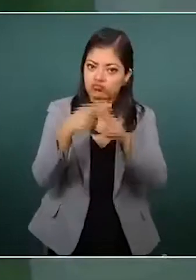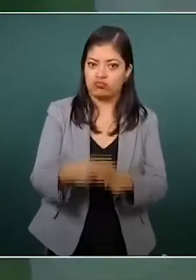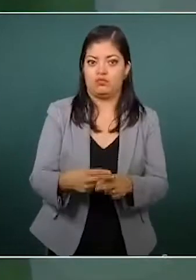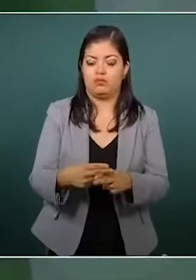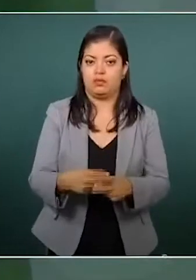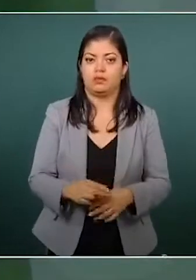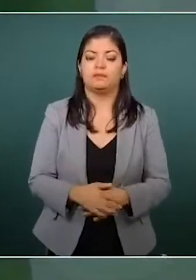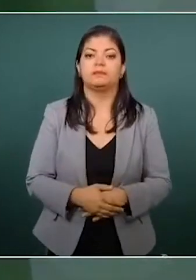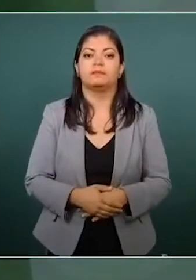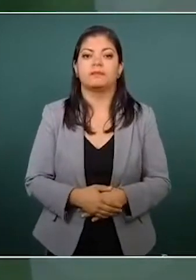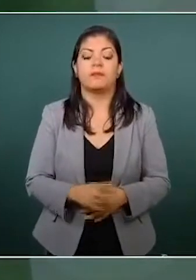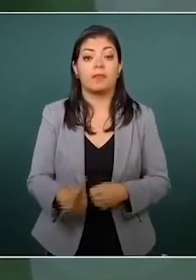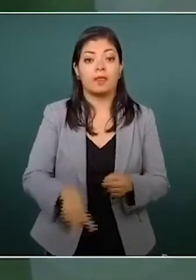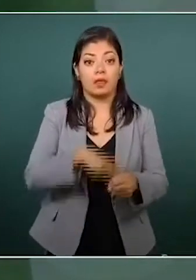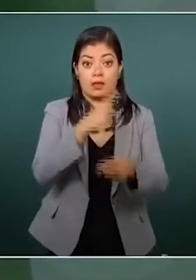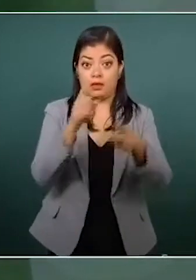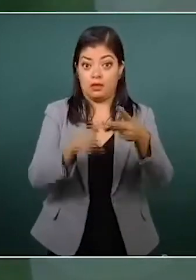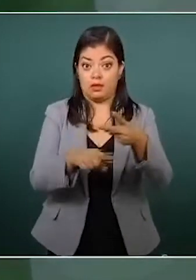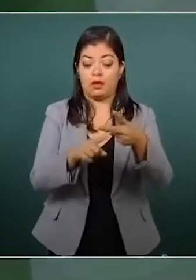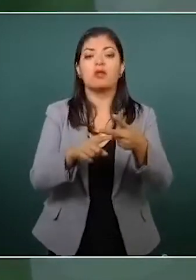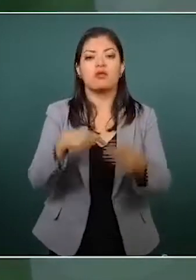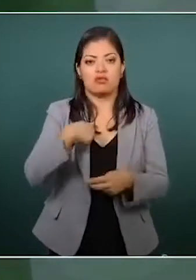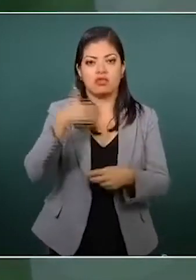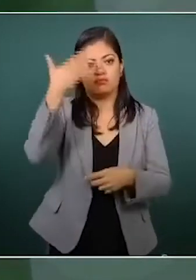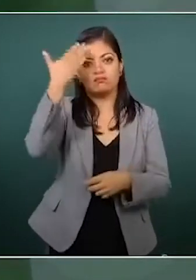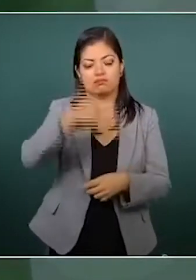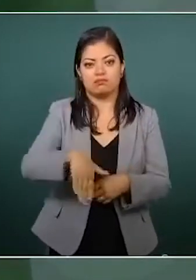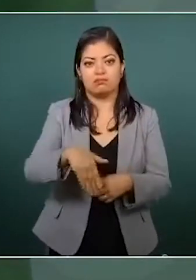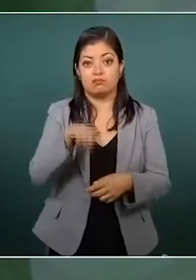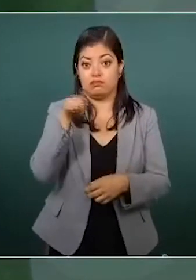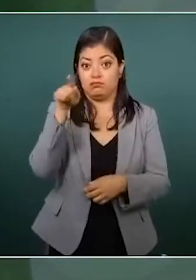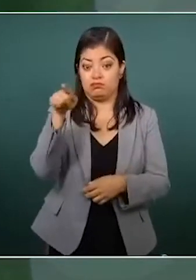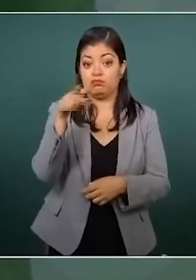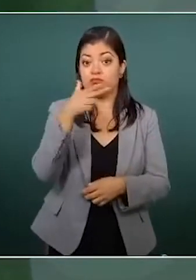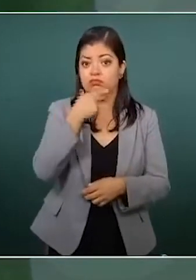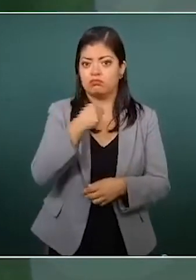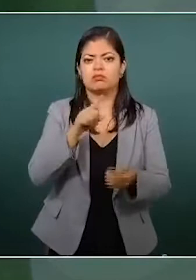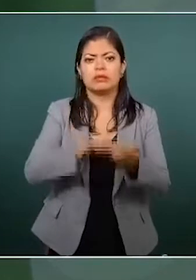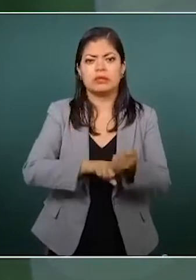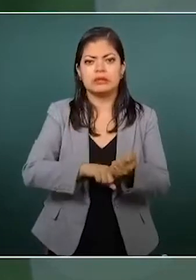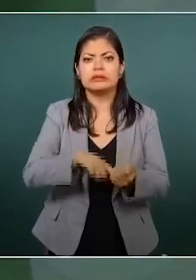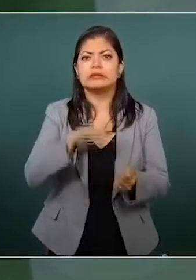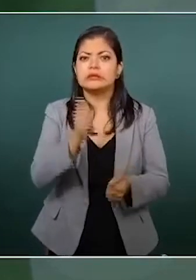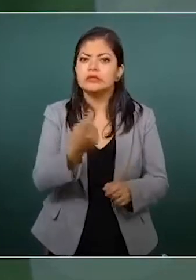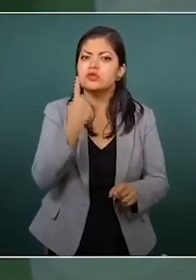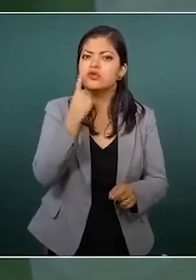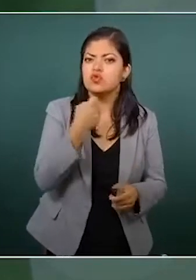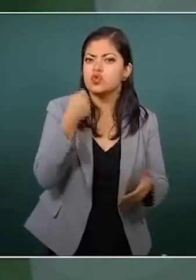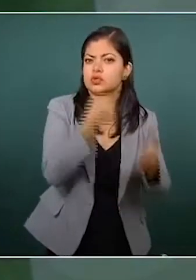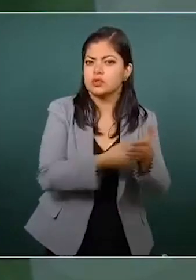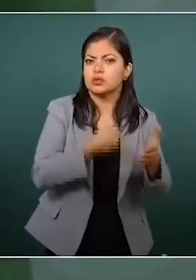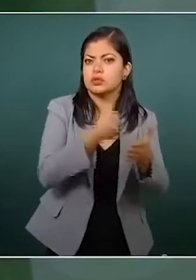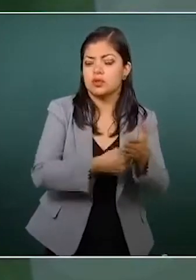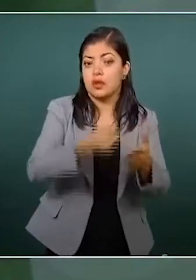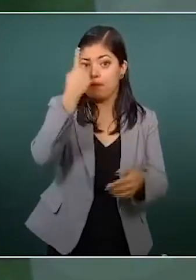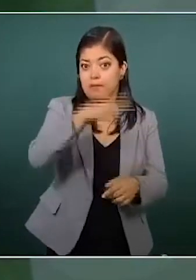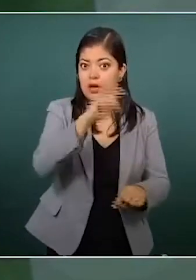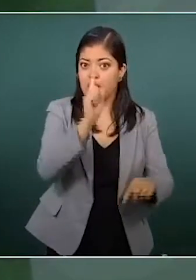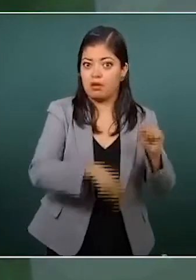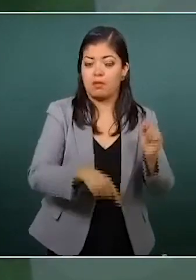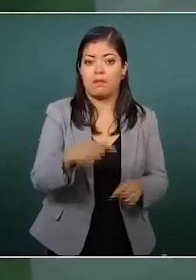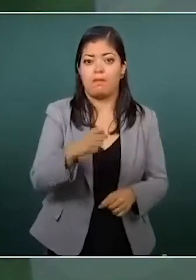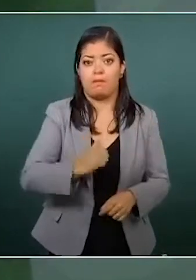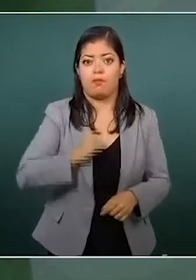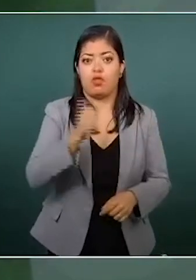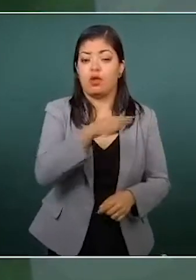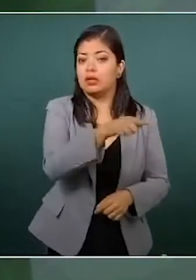Durante la rueda de prensa mañanera del presidente de la República, Andrés Manuel López Obrador, en Jalisco, con el gobernador Enrique Alfaro, ambos reconocieron diferencias y expresaron